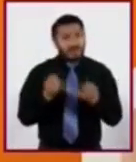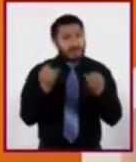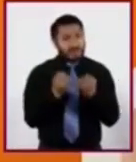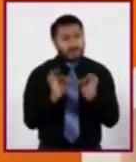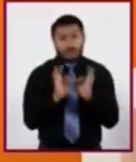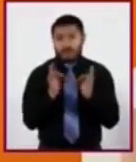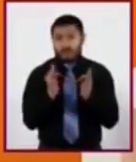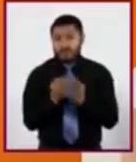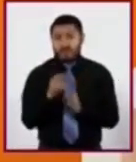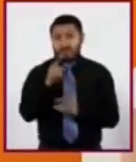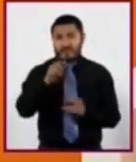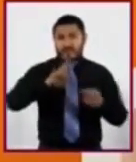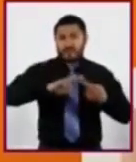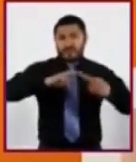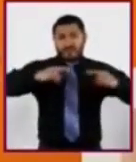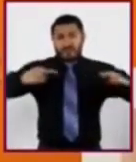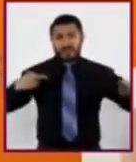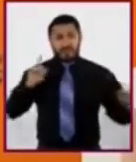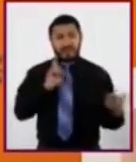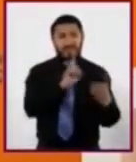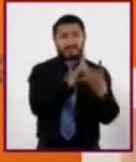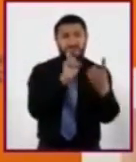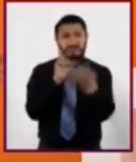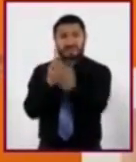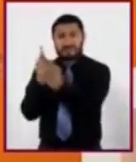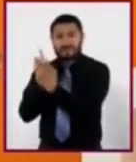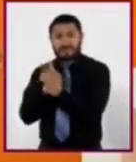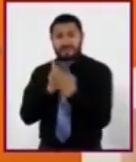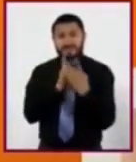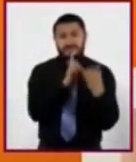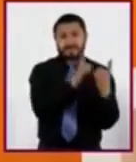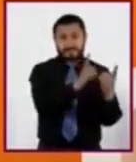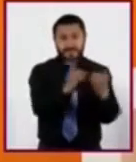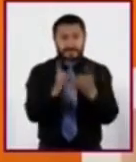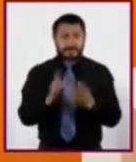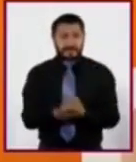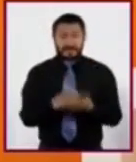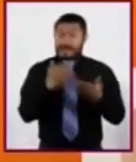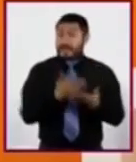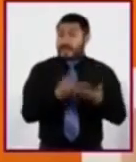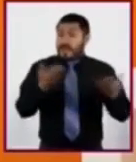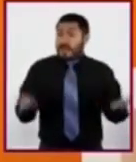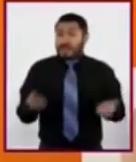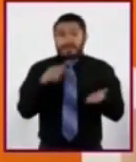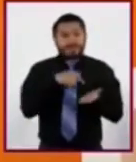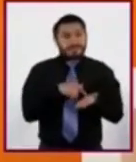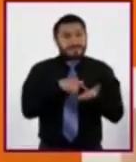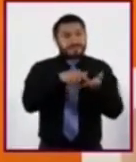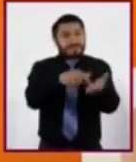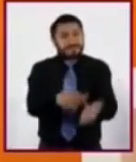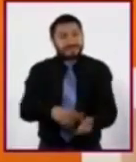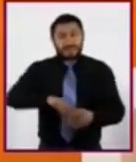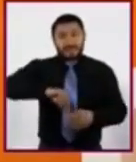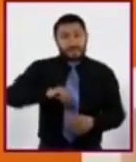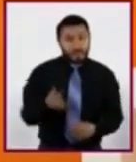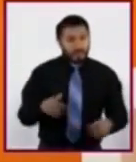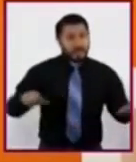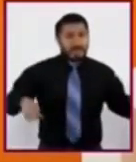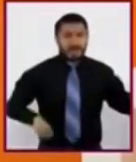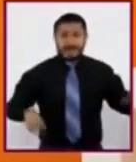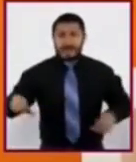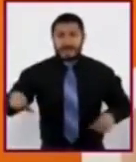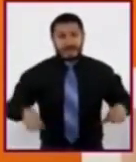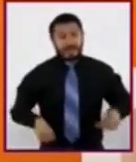en que nos relacionamos con las demás personas. Ahora les propongo otra breve actividad que